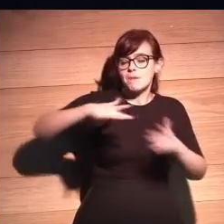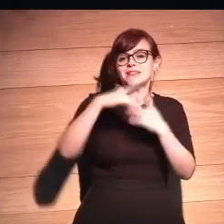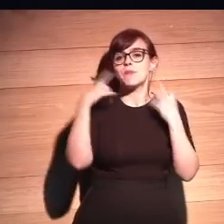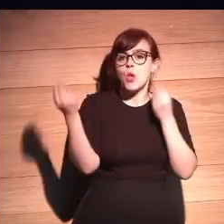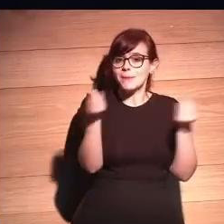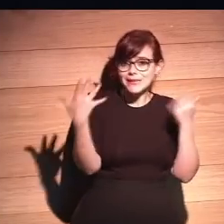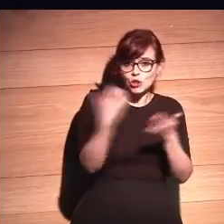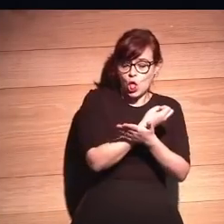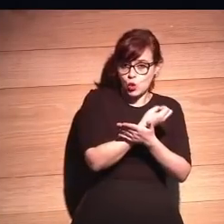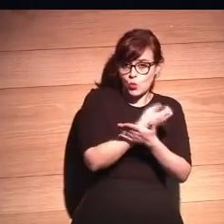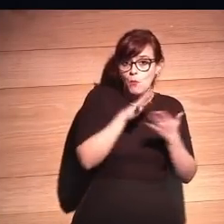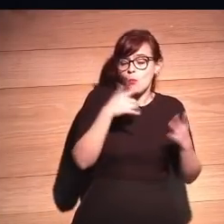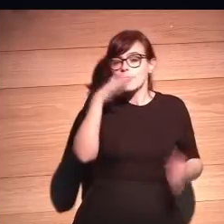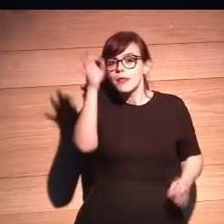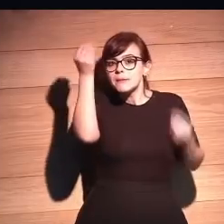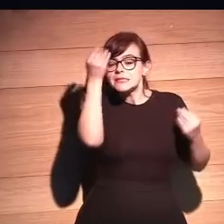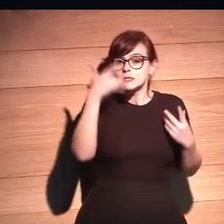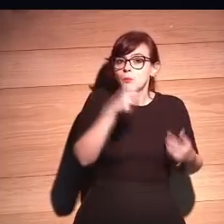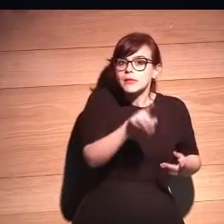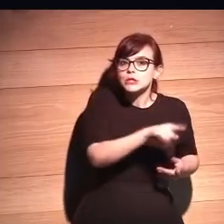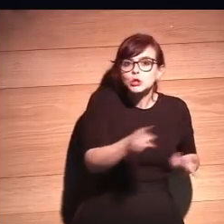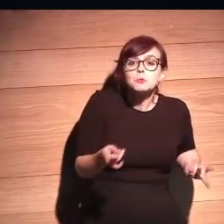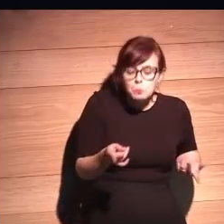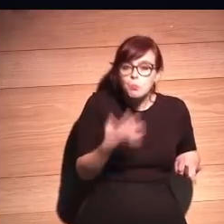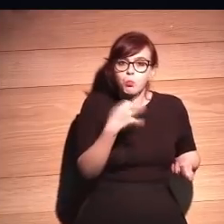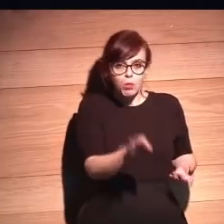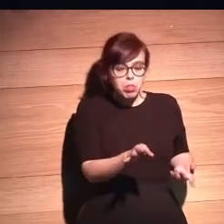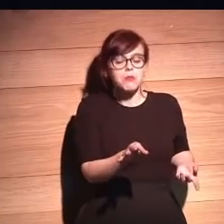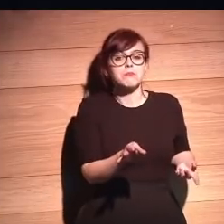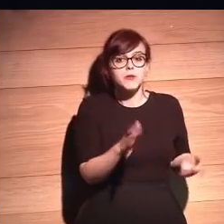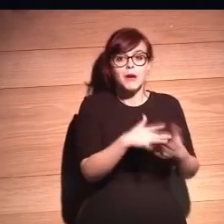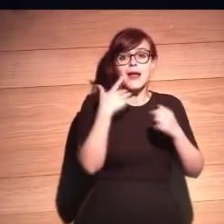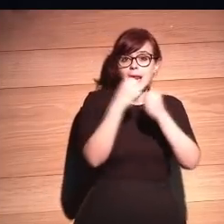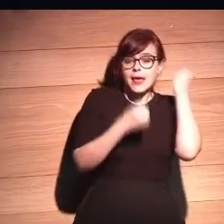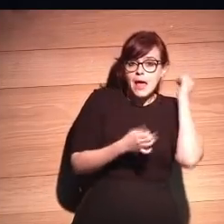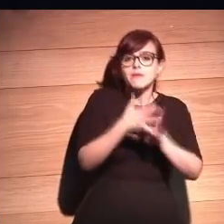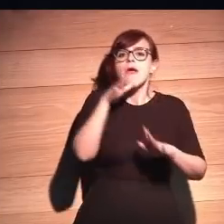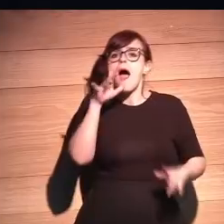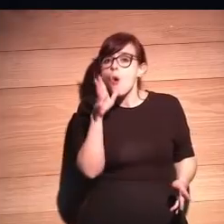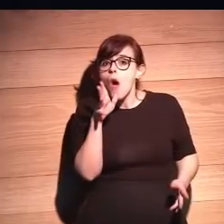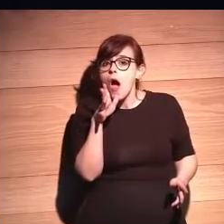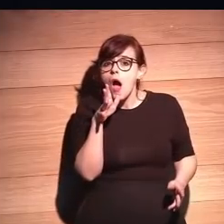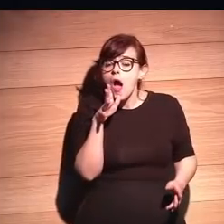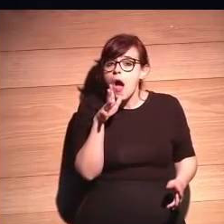y al medio ambiente. ¿Por qué no pensar que esto es posible? Y eso es la energía y el agua.